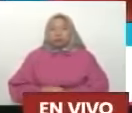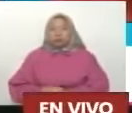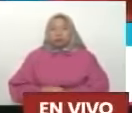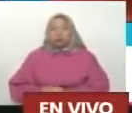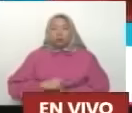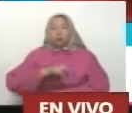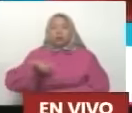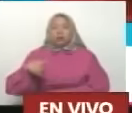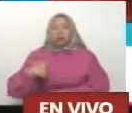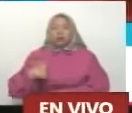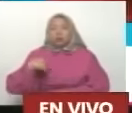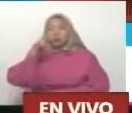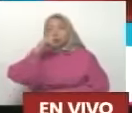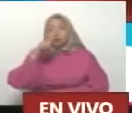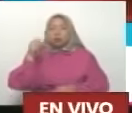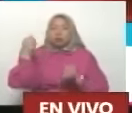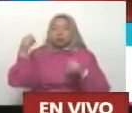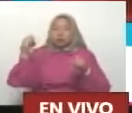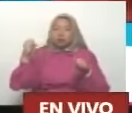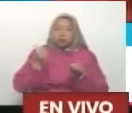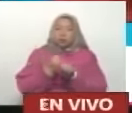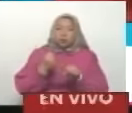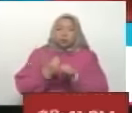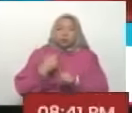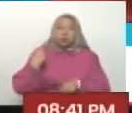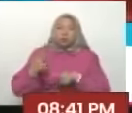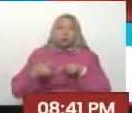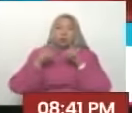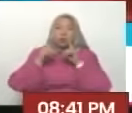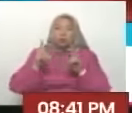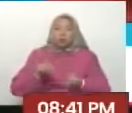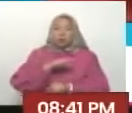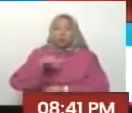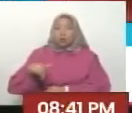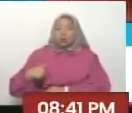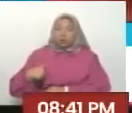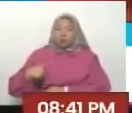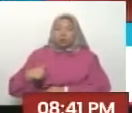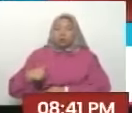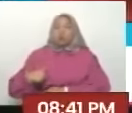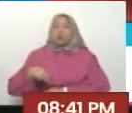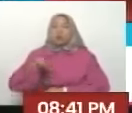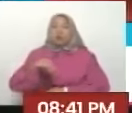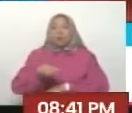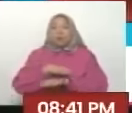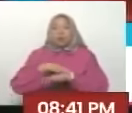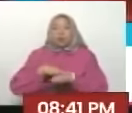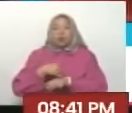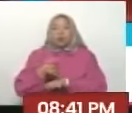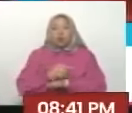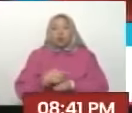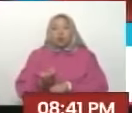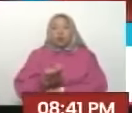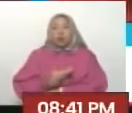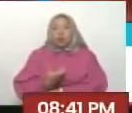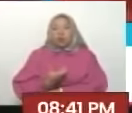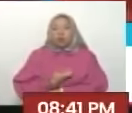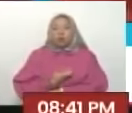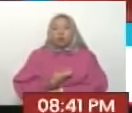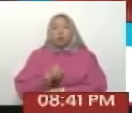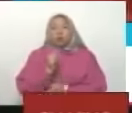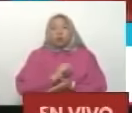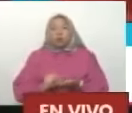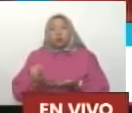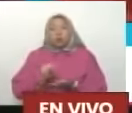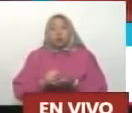que termina pasando En la práctica Cuando la comunidad Es la que decide Su prioridad Es que no puede llegar Ni un ministro Ni un gobernador Ni un alcalde Ni un secretario De comunidad Y decir